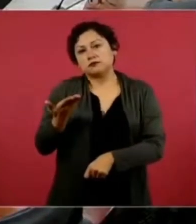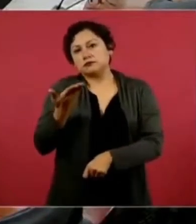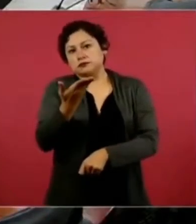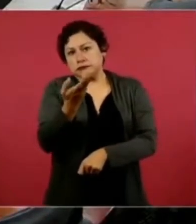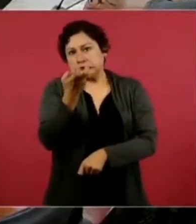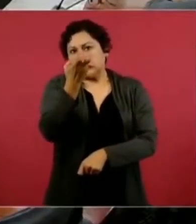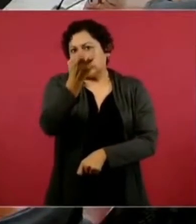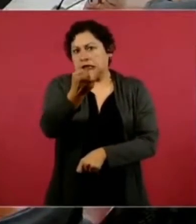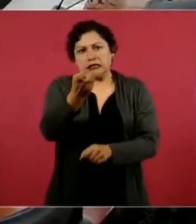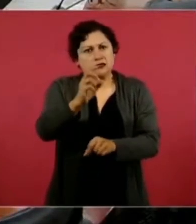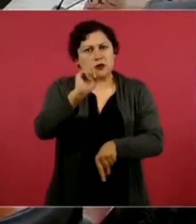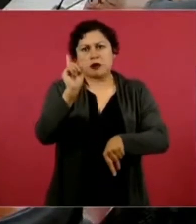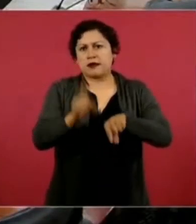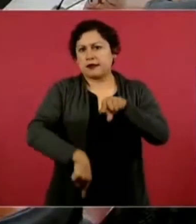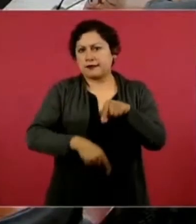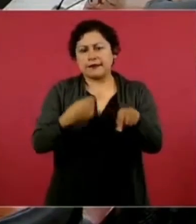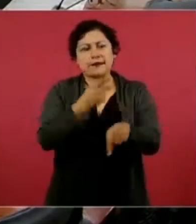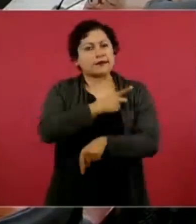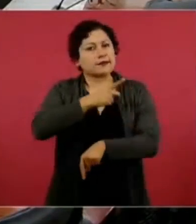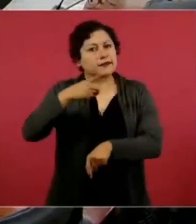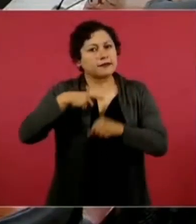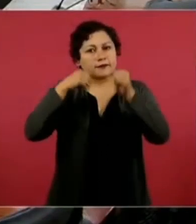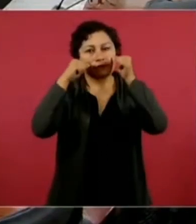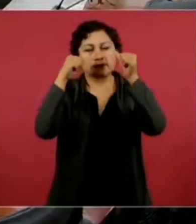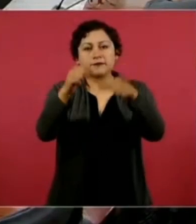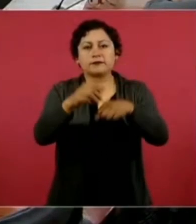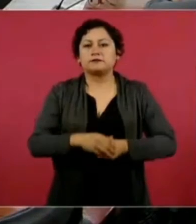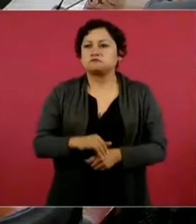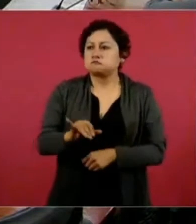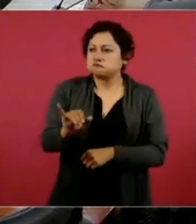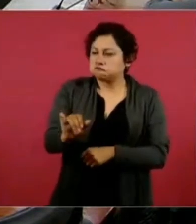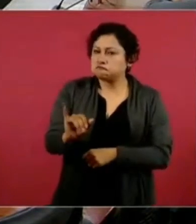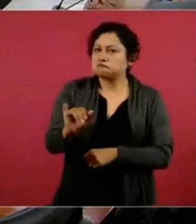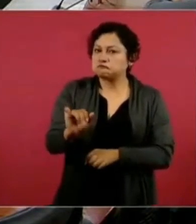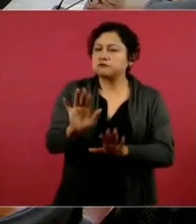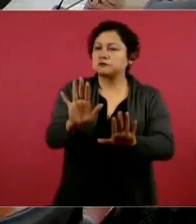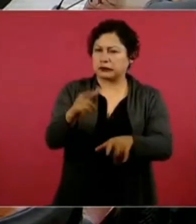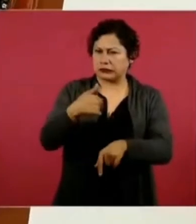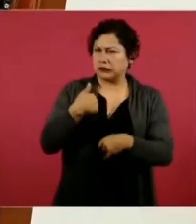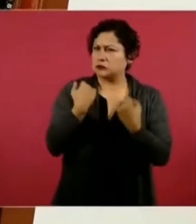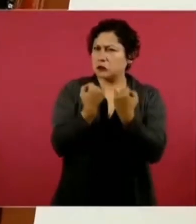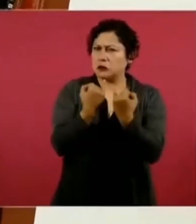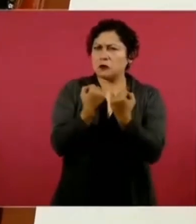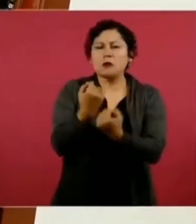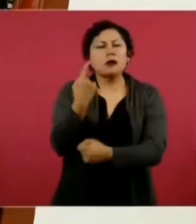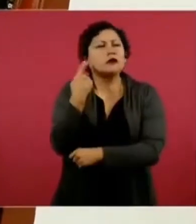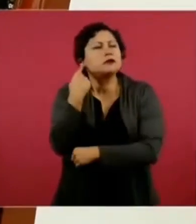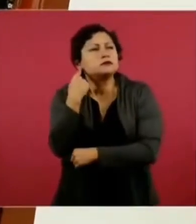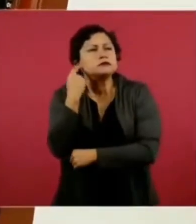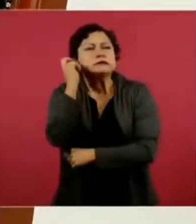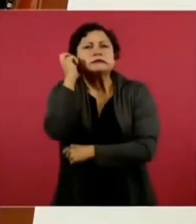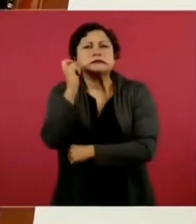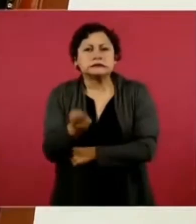yo escucho cuando hablan de que quieren venir a